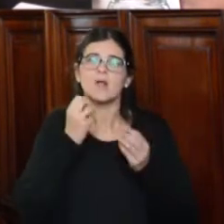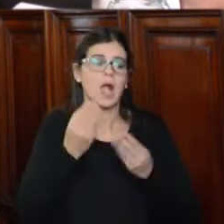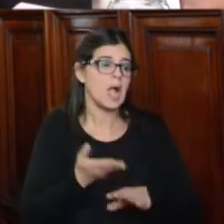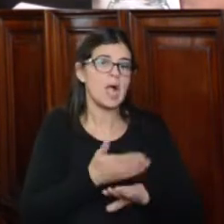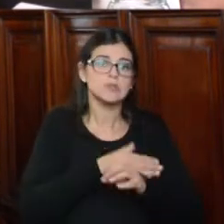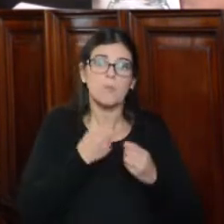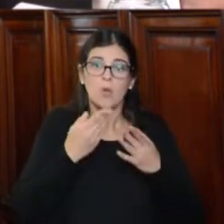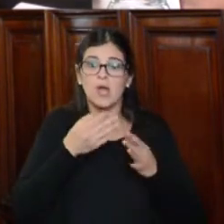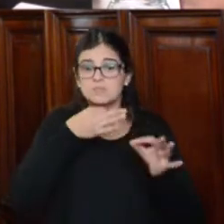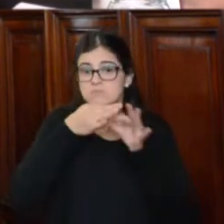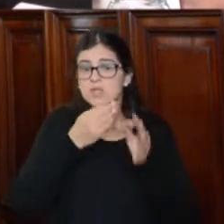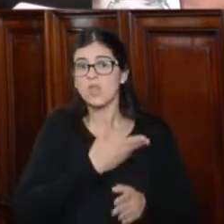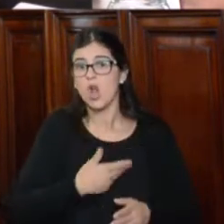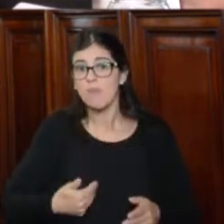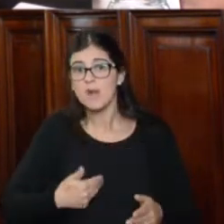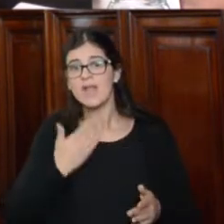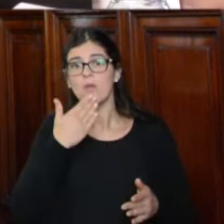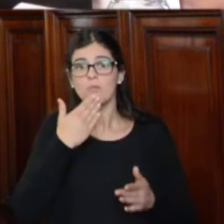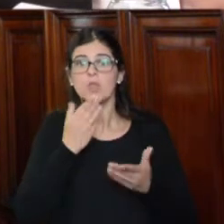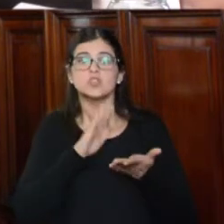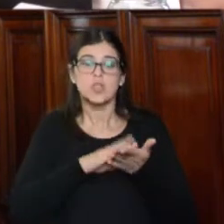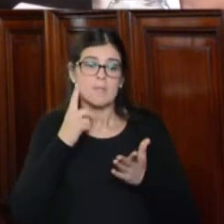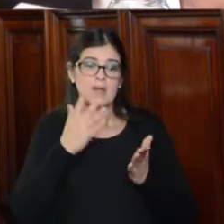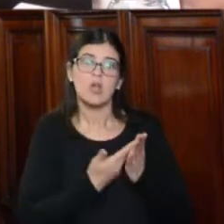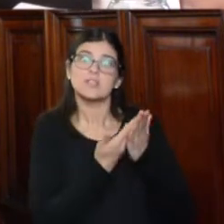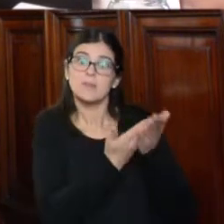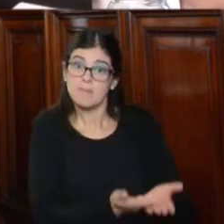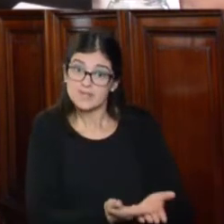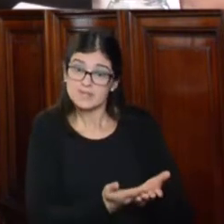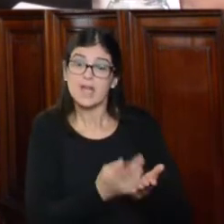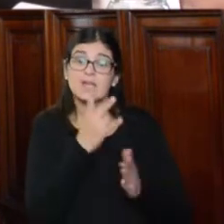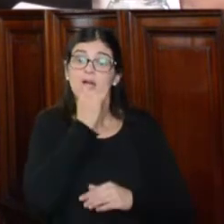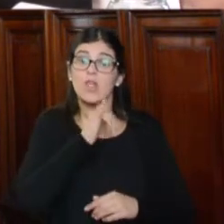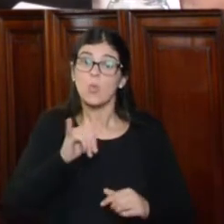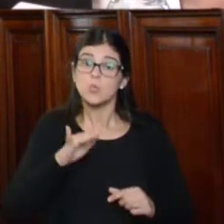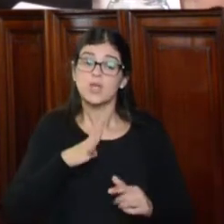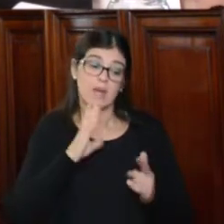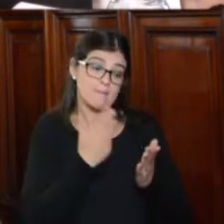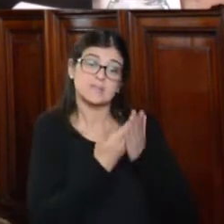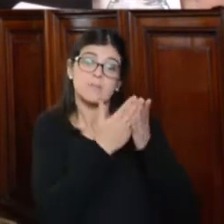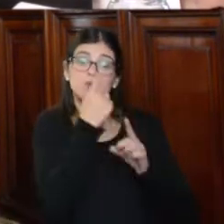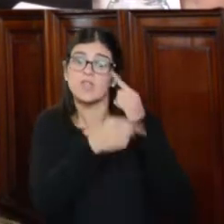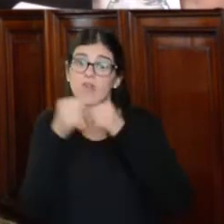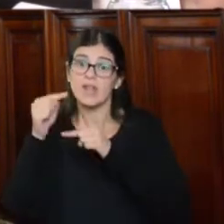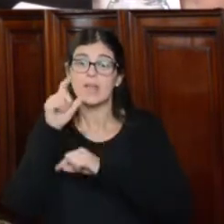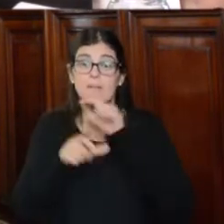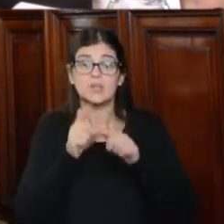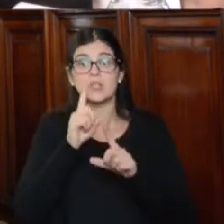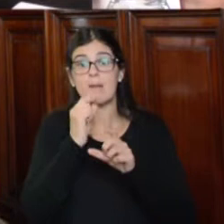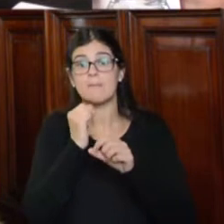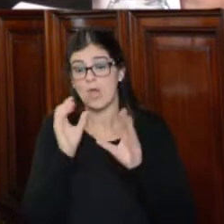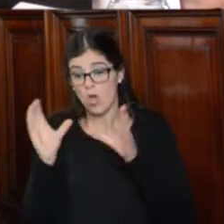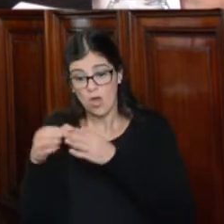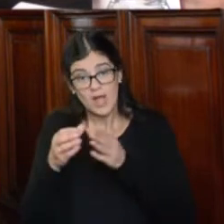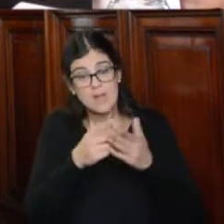entre los dichos gubernamentales que se cuestionan en las presentaciones y las denuncias presentadas por diversas personas y organismos